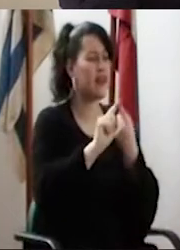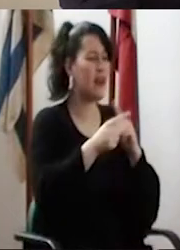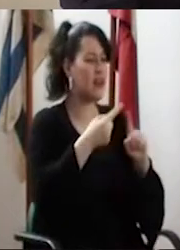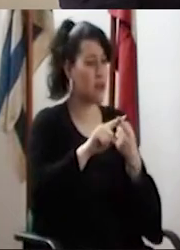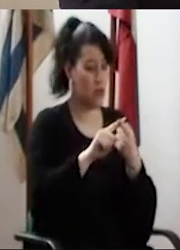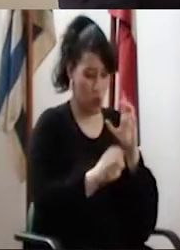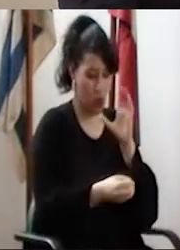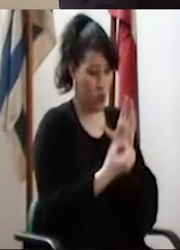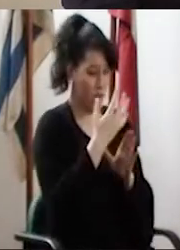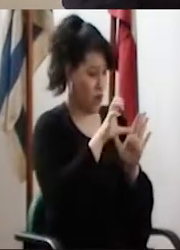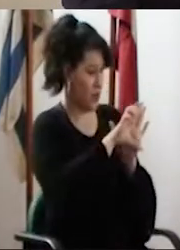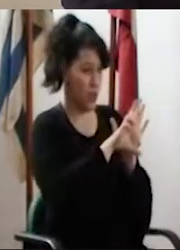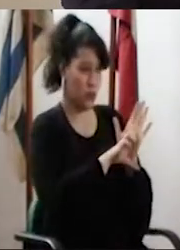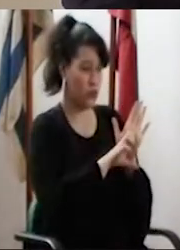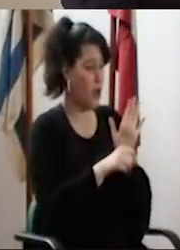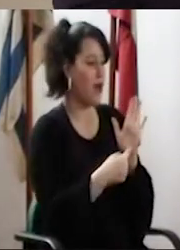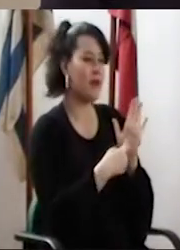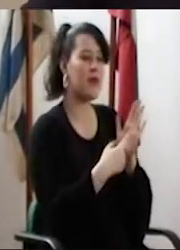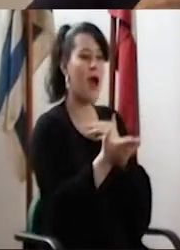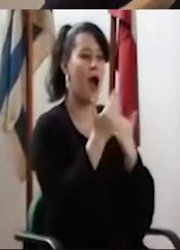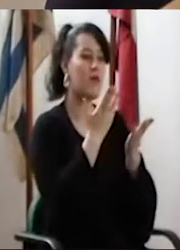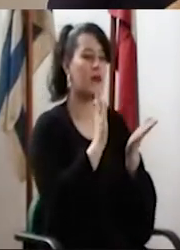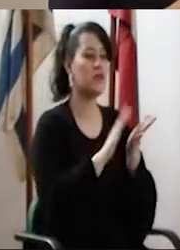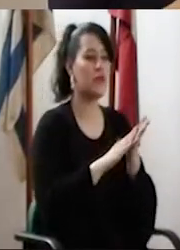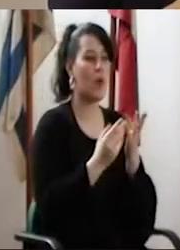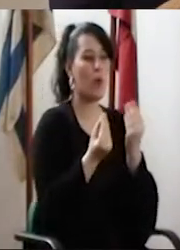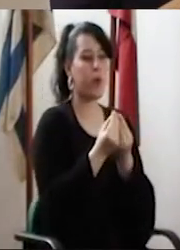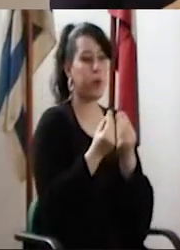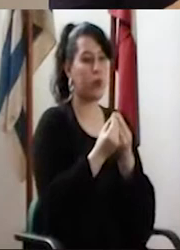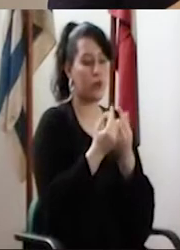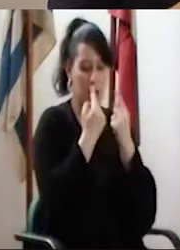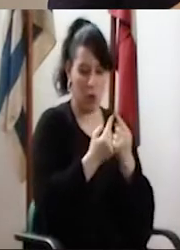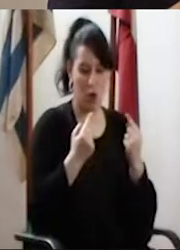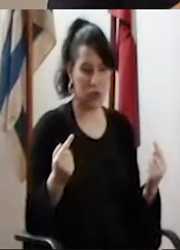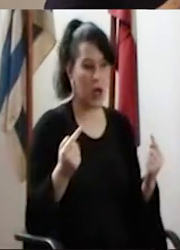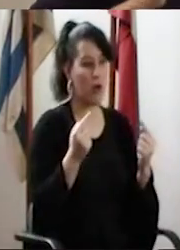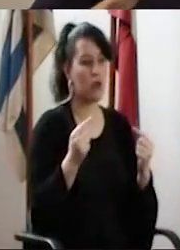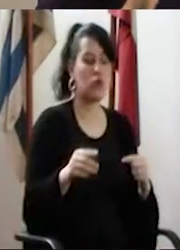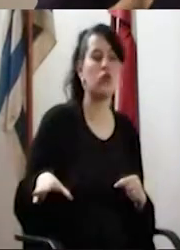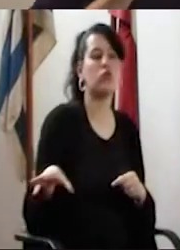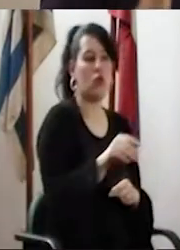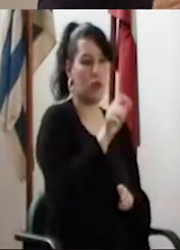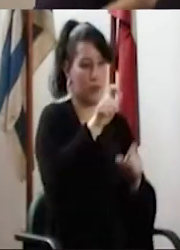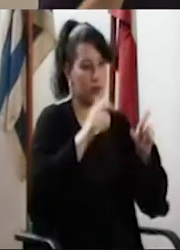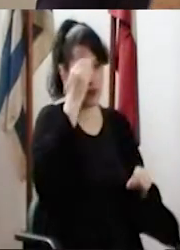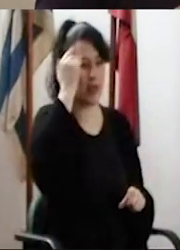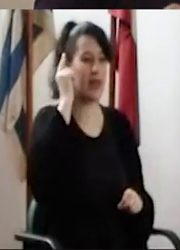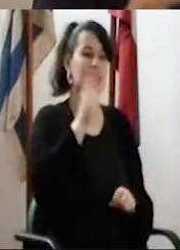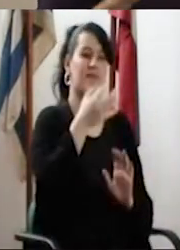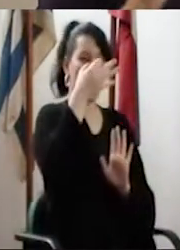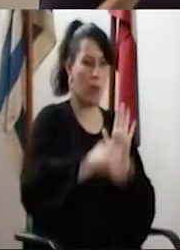está vinculado a que en el nuevo Estatuto se habla de una serie de funciones que todo